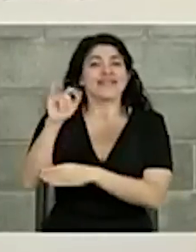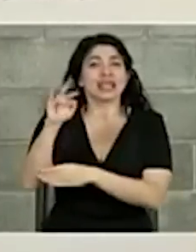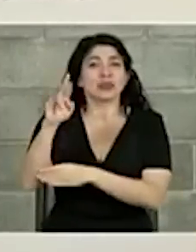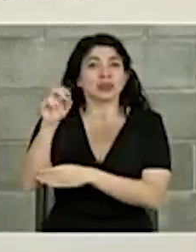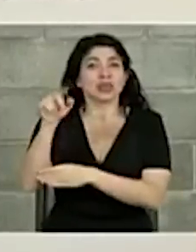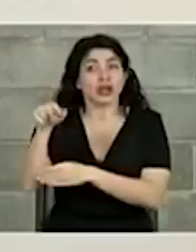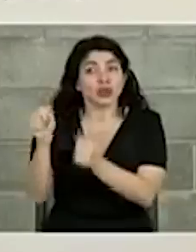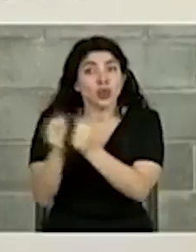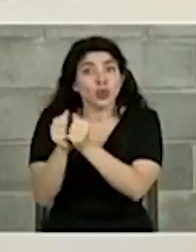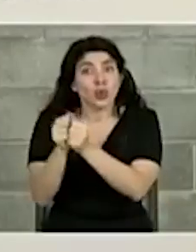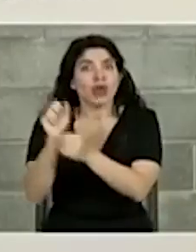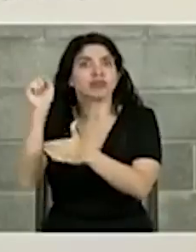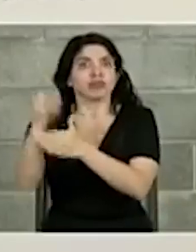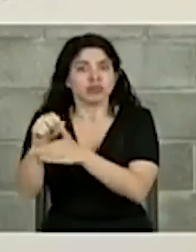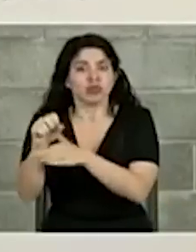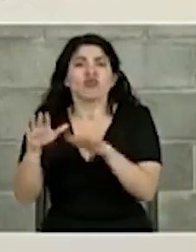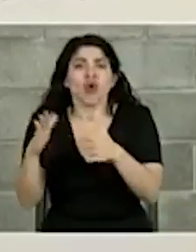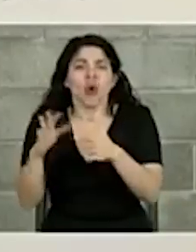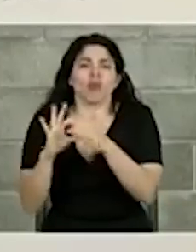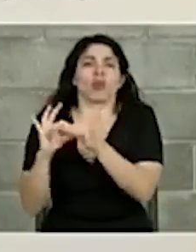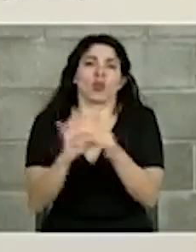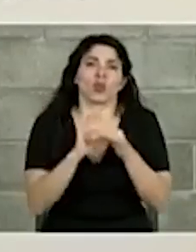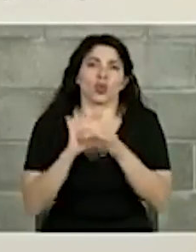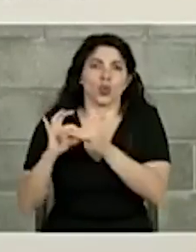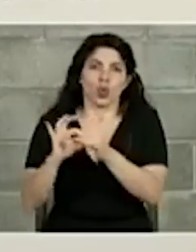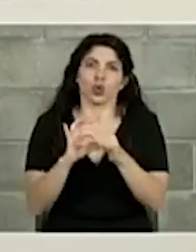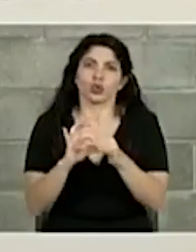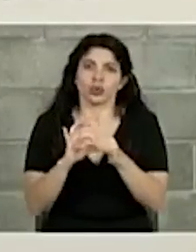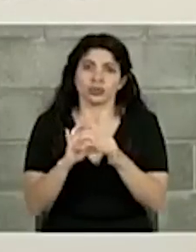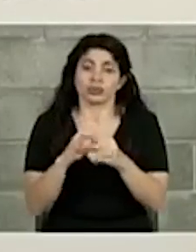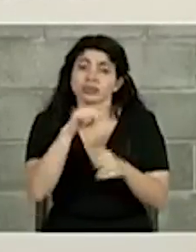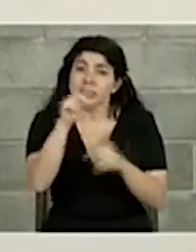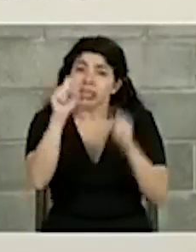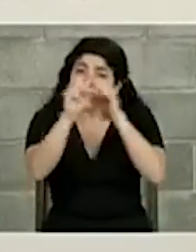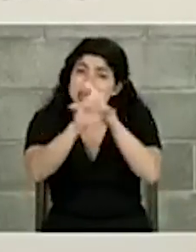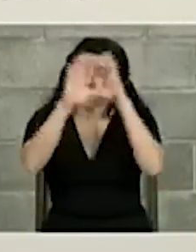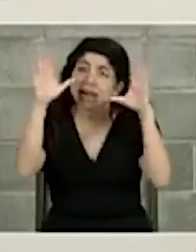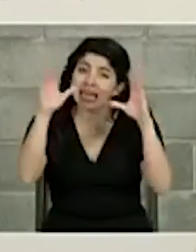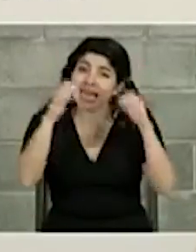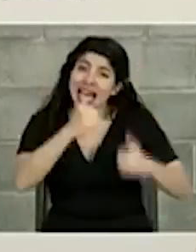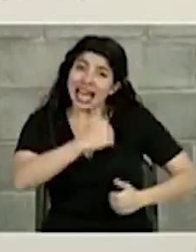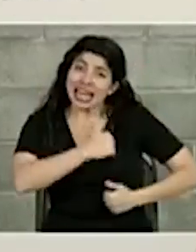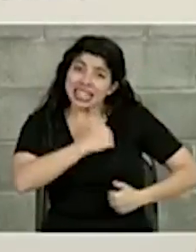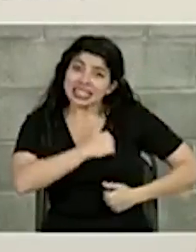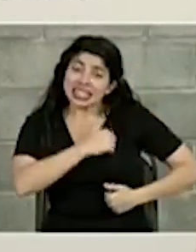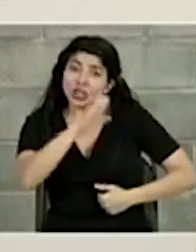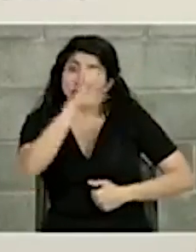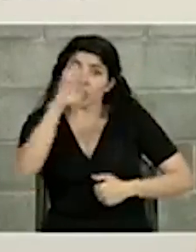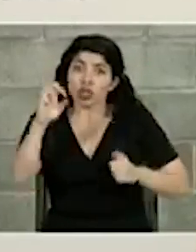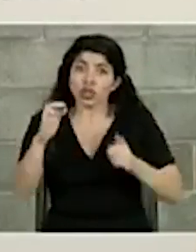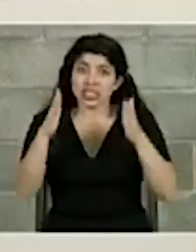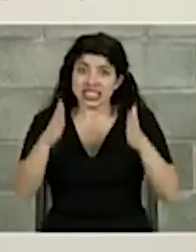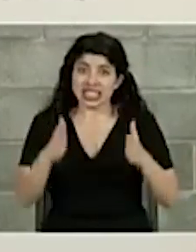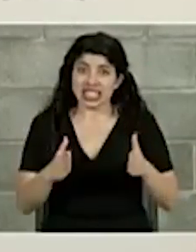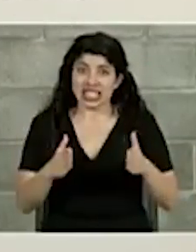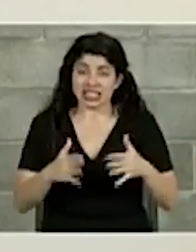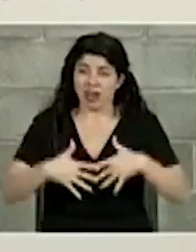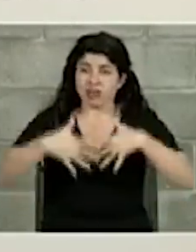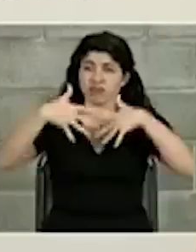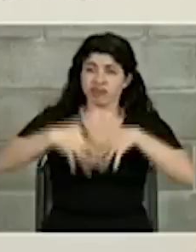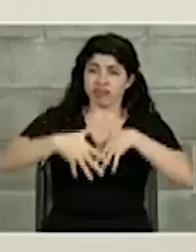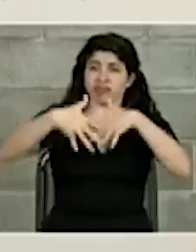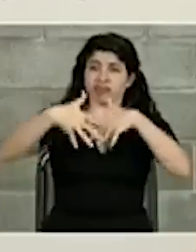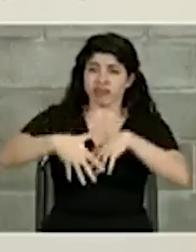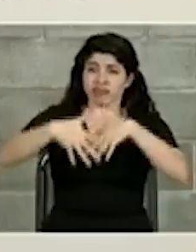sólo así en unión imaginen un ejército costarricense marchando